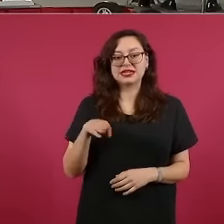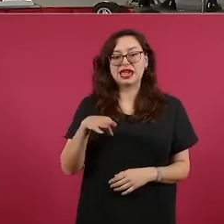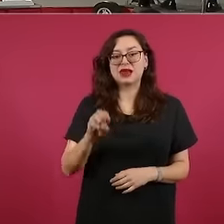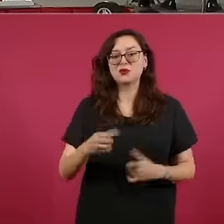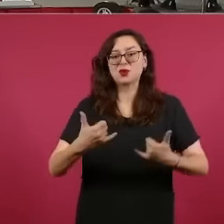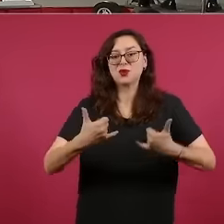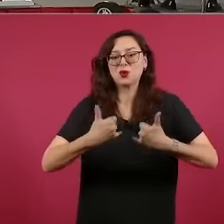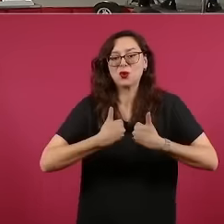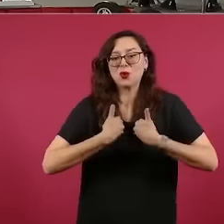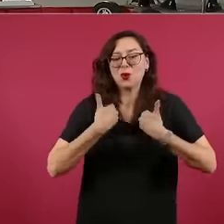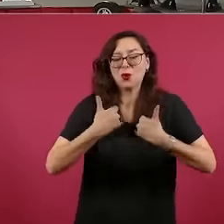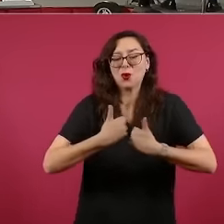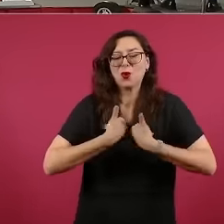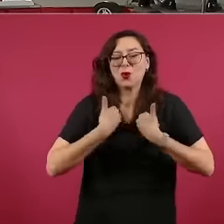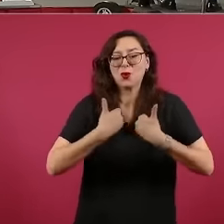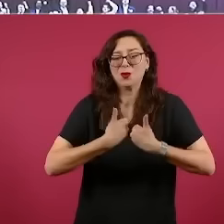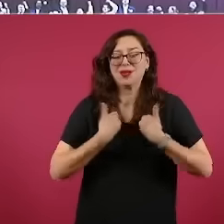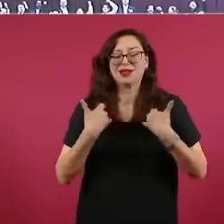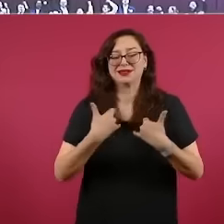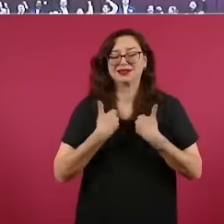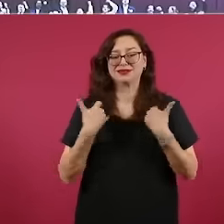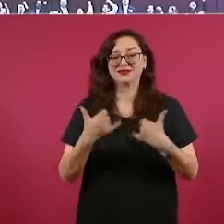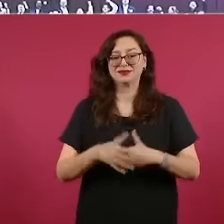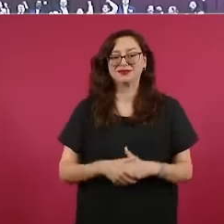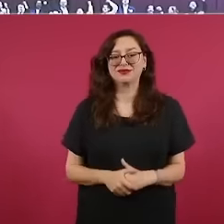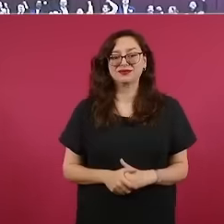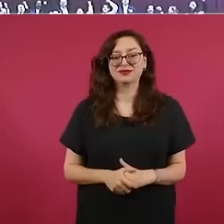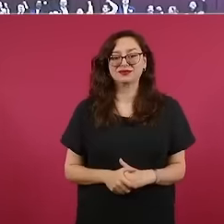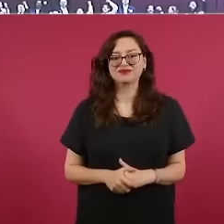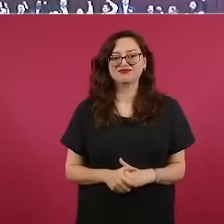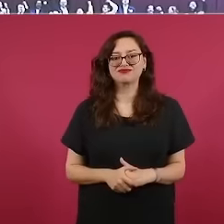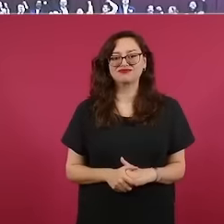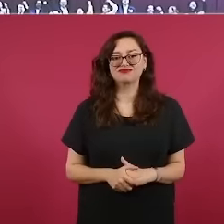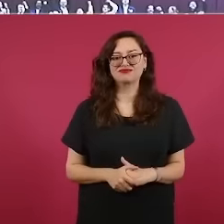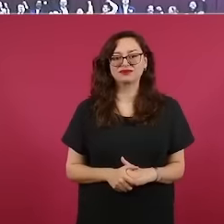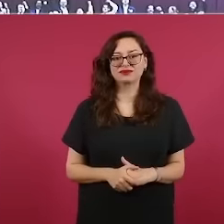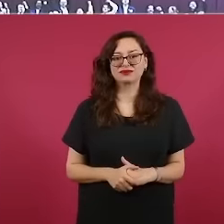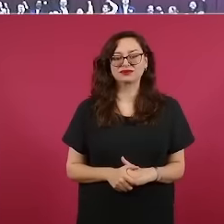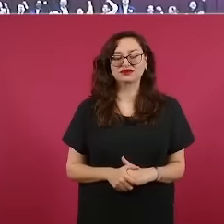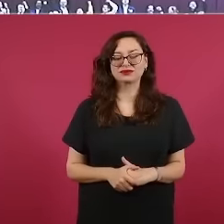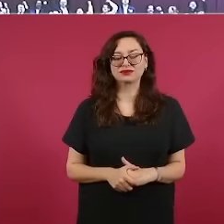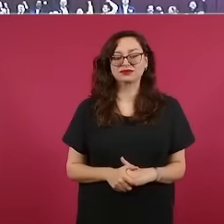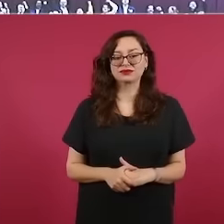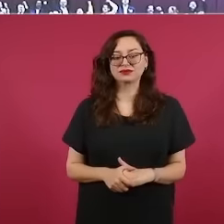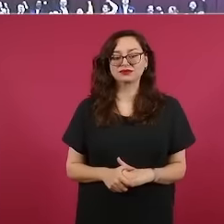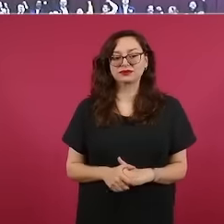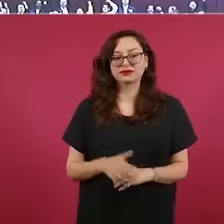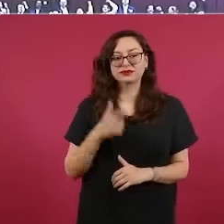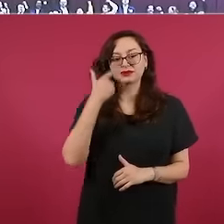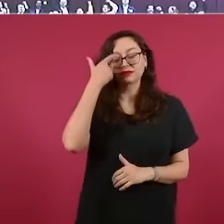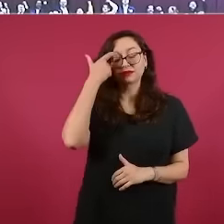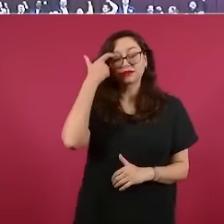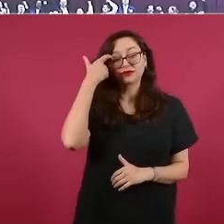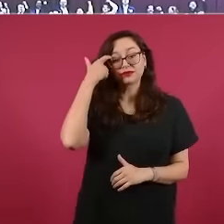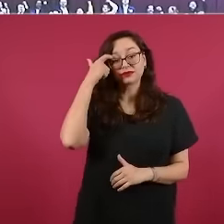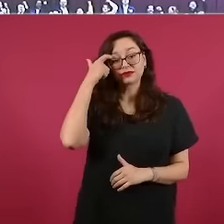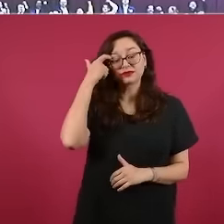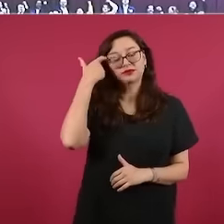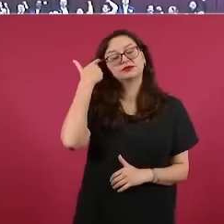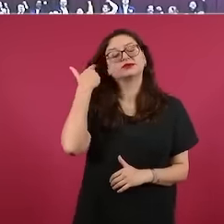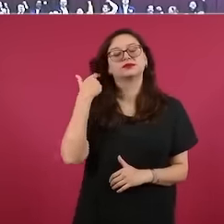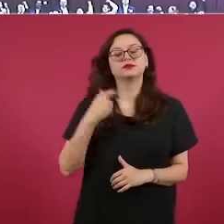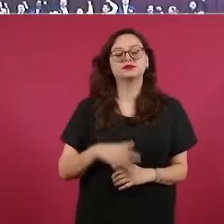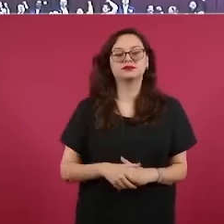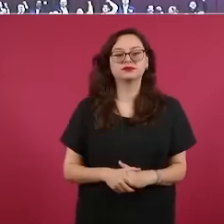joven de todos los diputados. Este, como había que pagar para inscribirse,